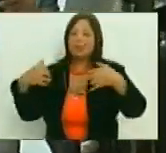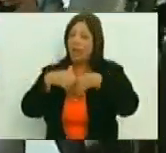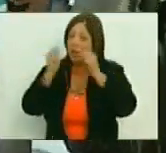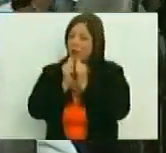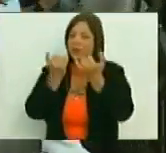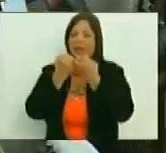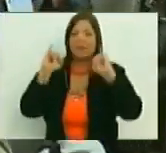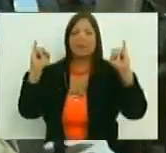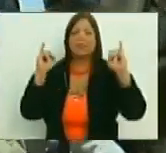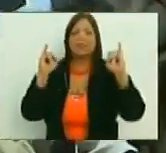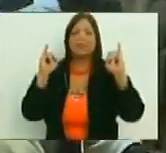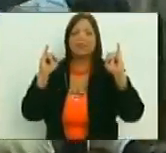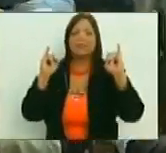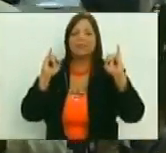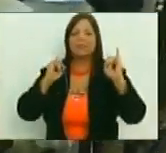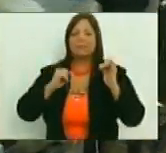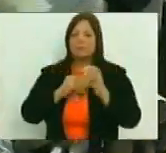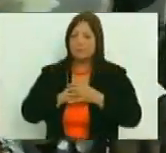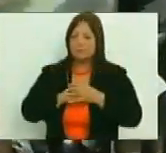independentista